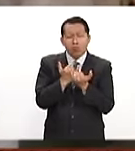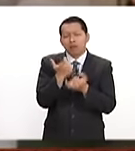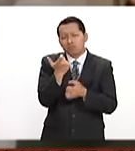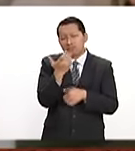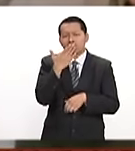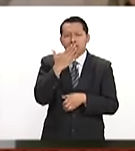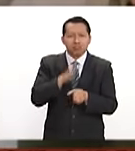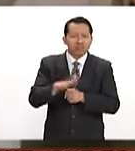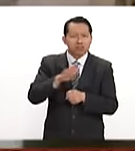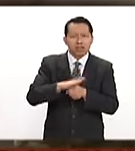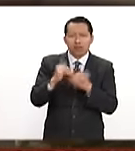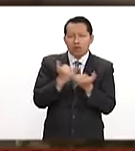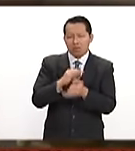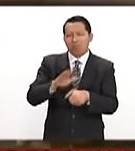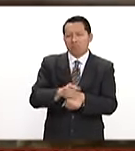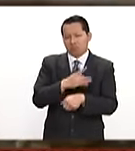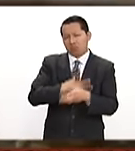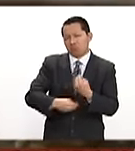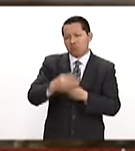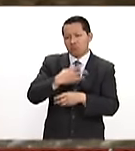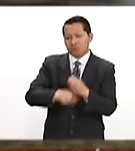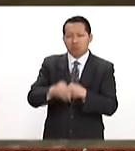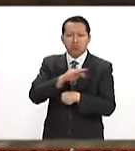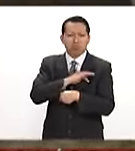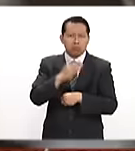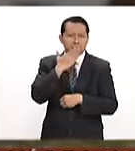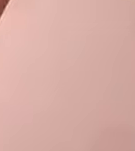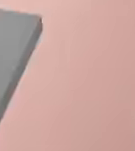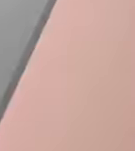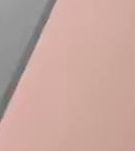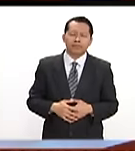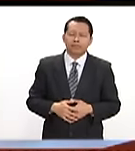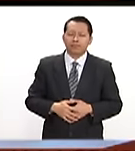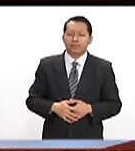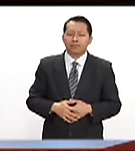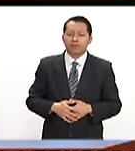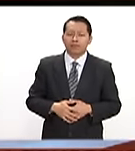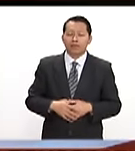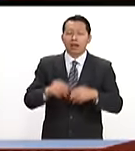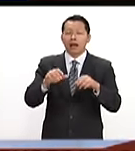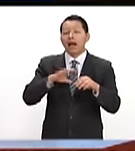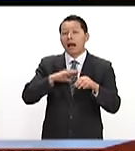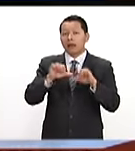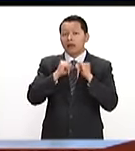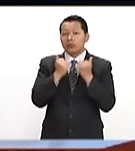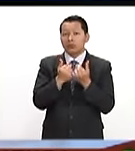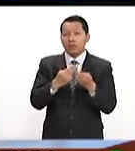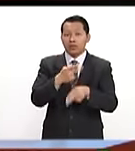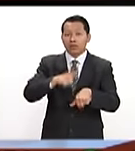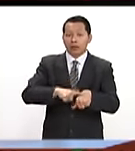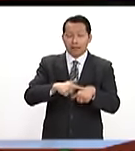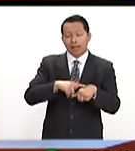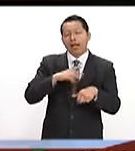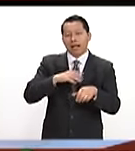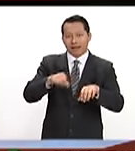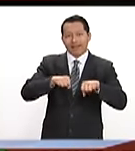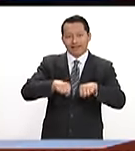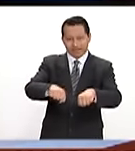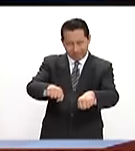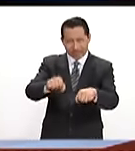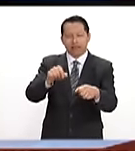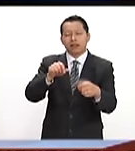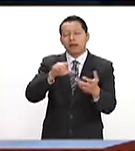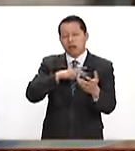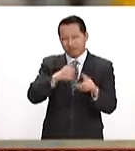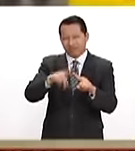bajo criterios de rentabilidad y eficacia. La Asociación Nacional de Tiendas de Autoservicio y